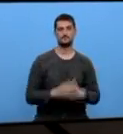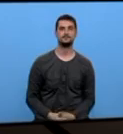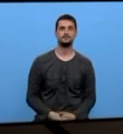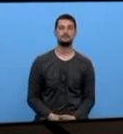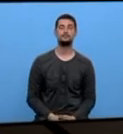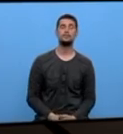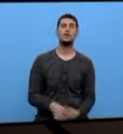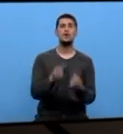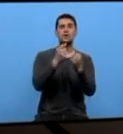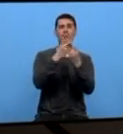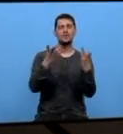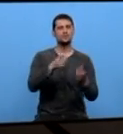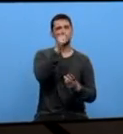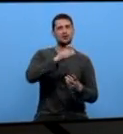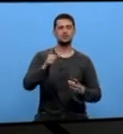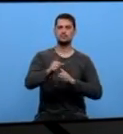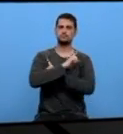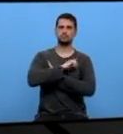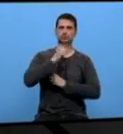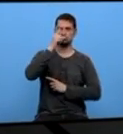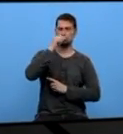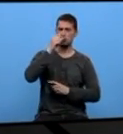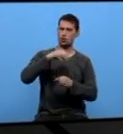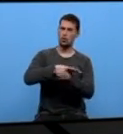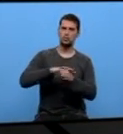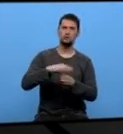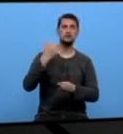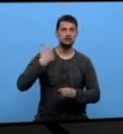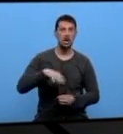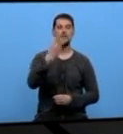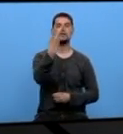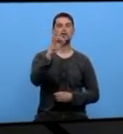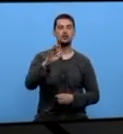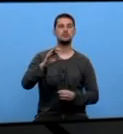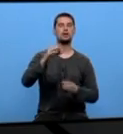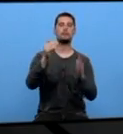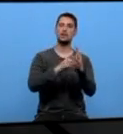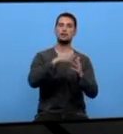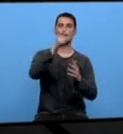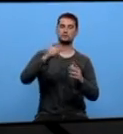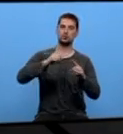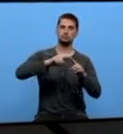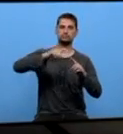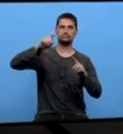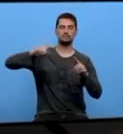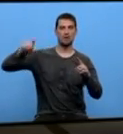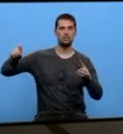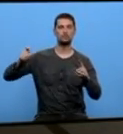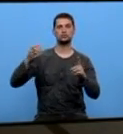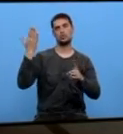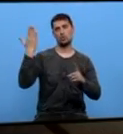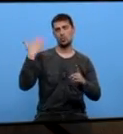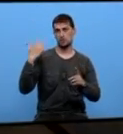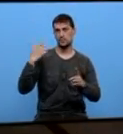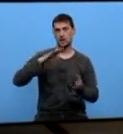O número de desempregados na provincia de Lugo ascende a máis de 30 mil persoas, segundo datos da última enquisa de poboación